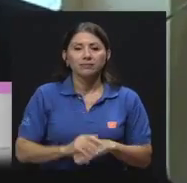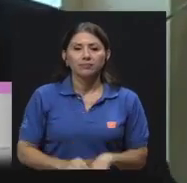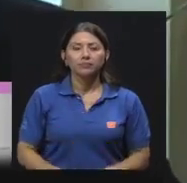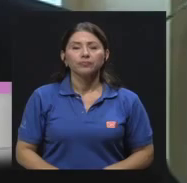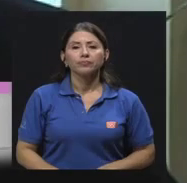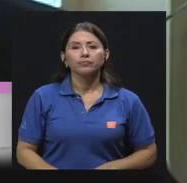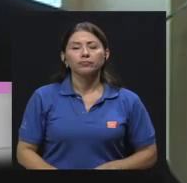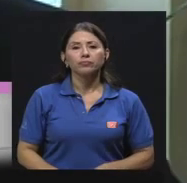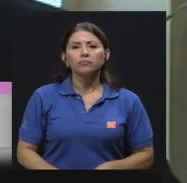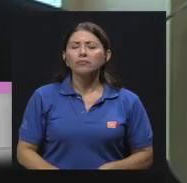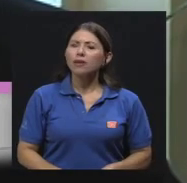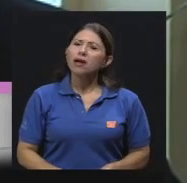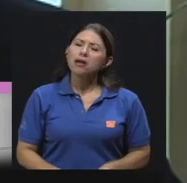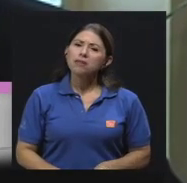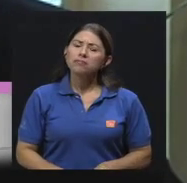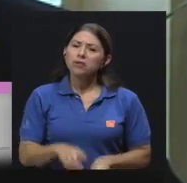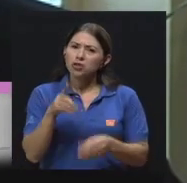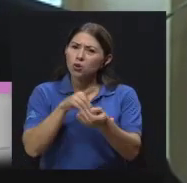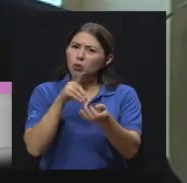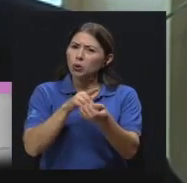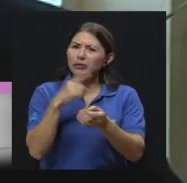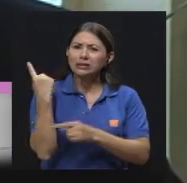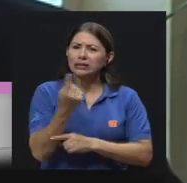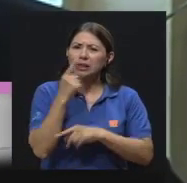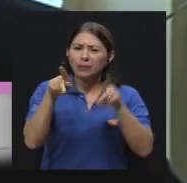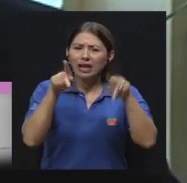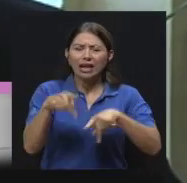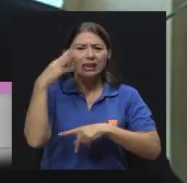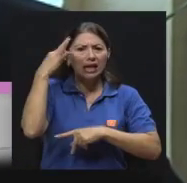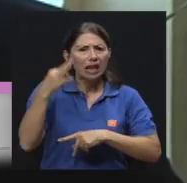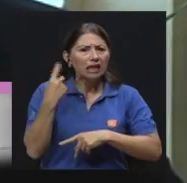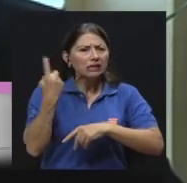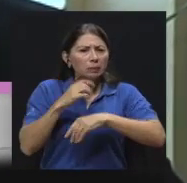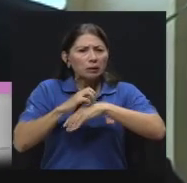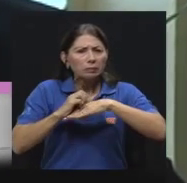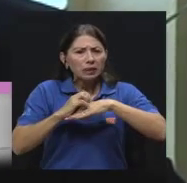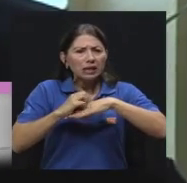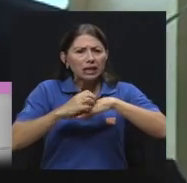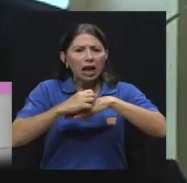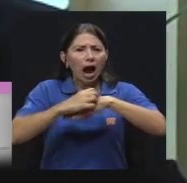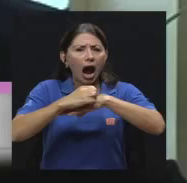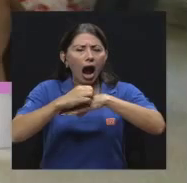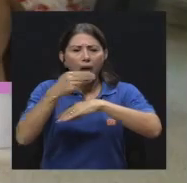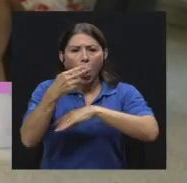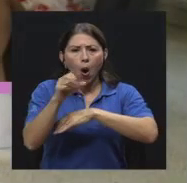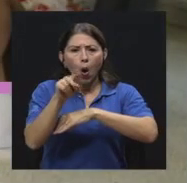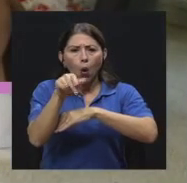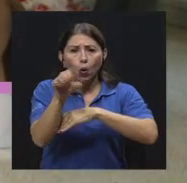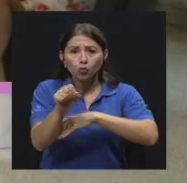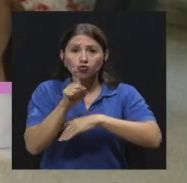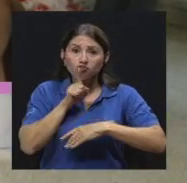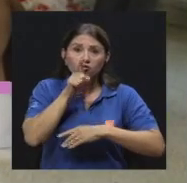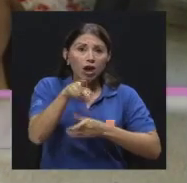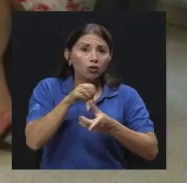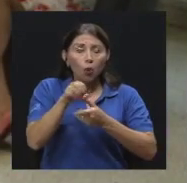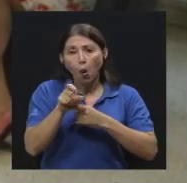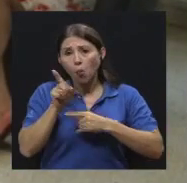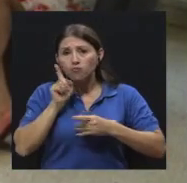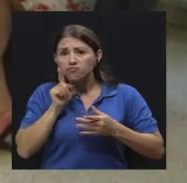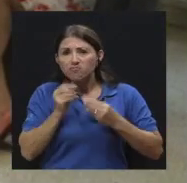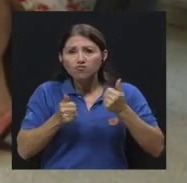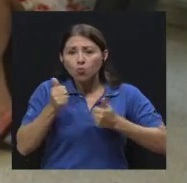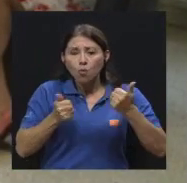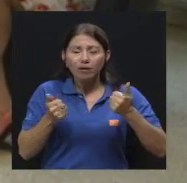normalmente la gente asume de que las lesiones por hongo todas pican, ¿eso es cierto o no? No, no, no,